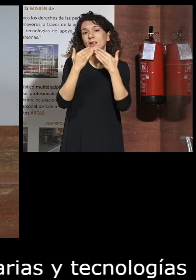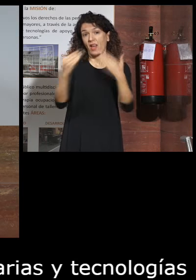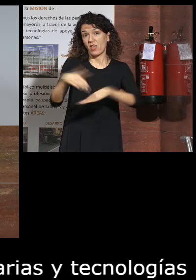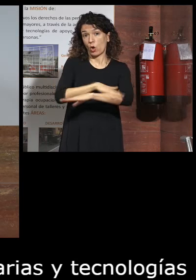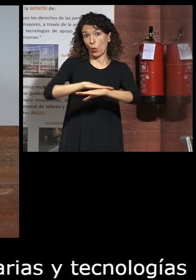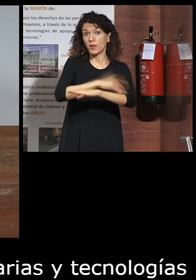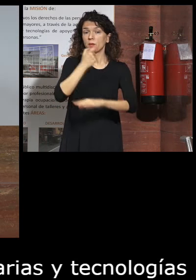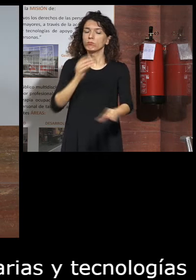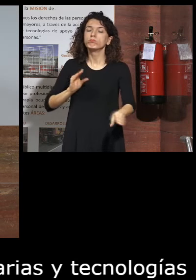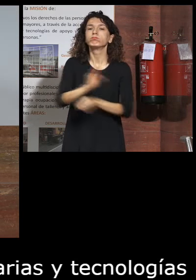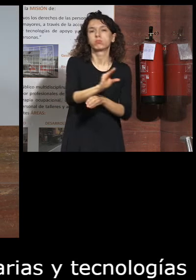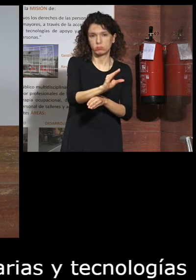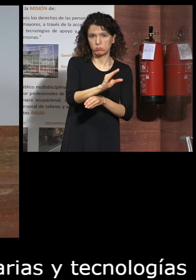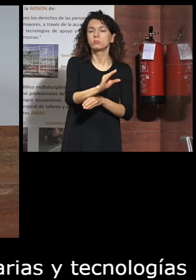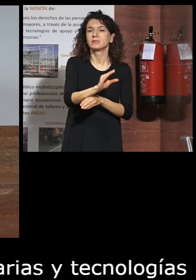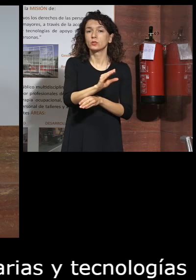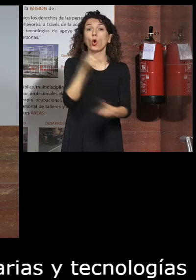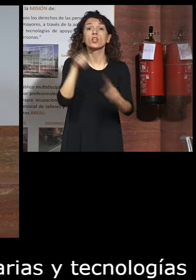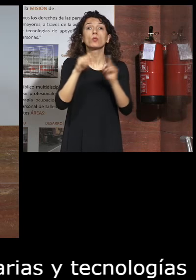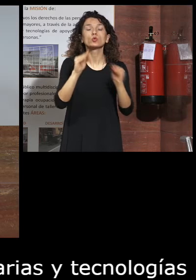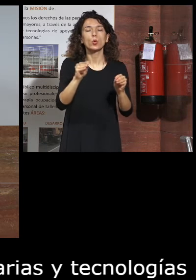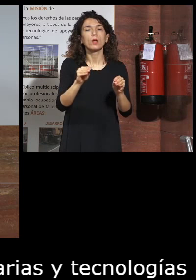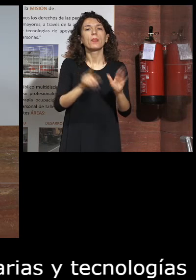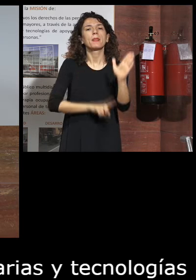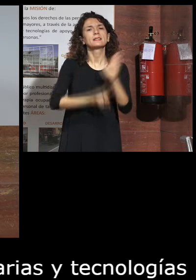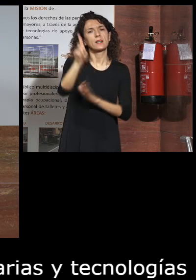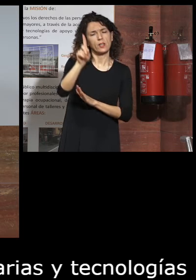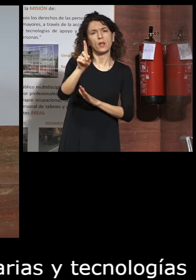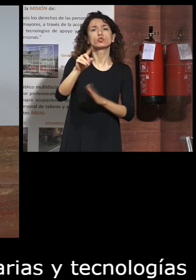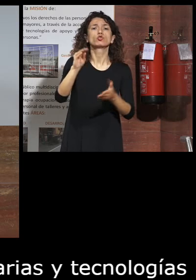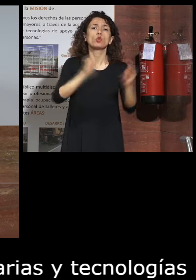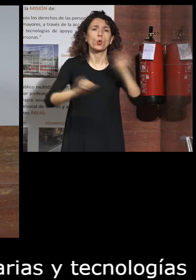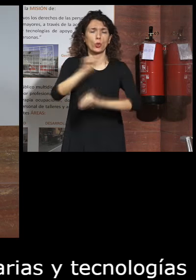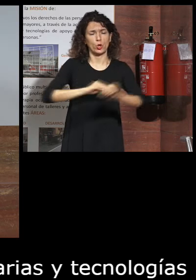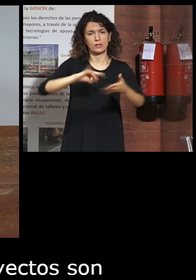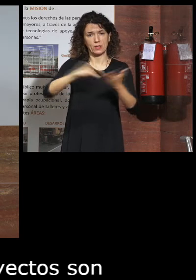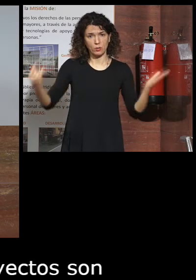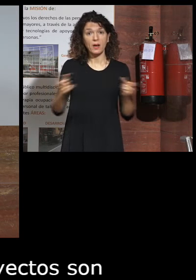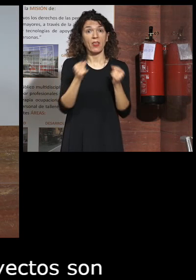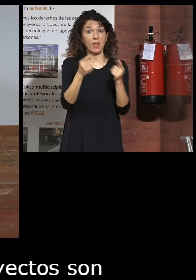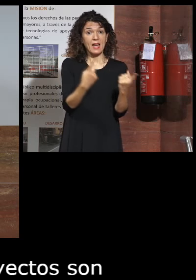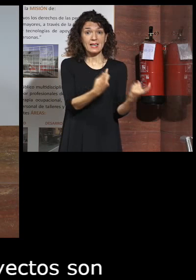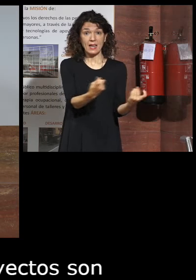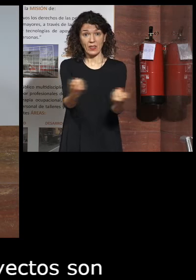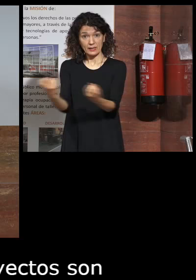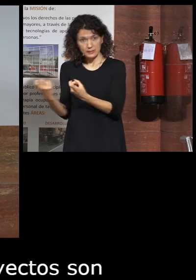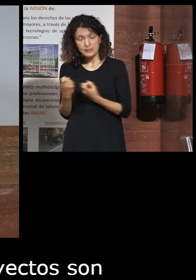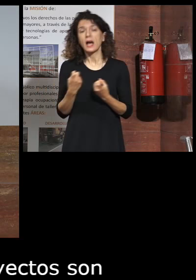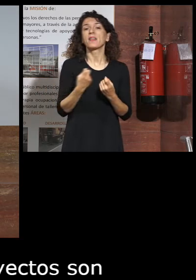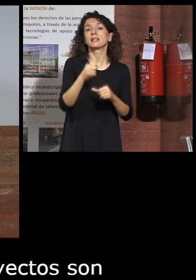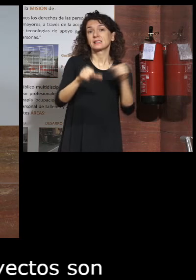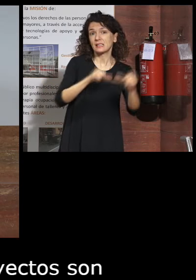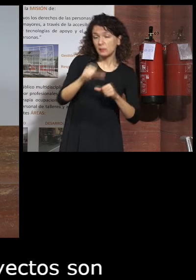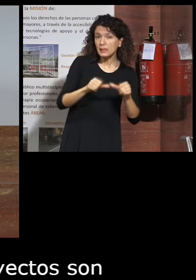gobierno británico y su objetivo es desarrollar soluciones tecnológicas para satisfacer necesidades clínicas